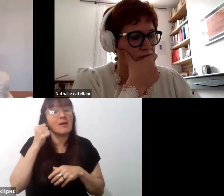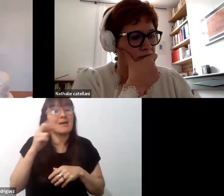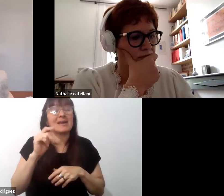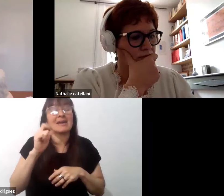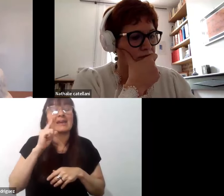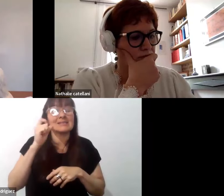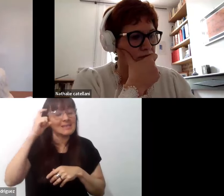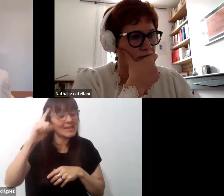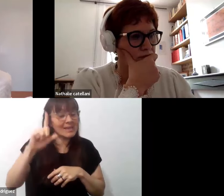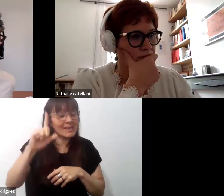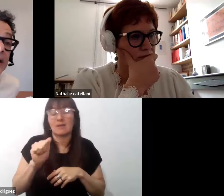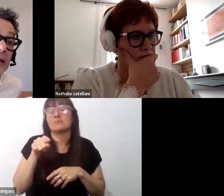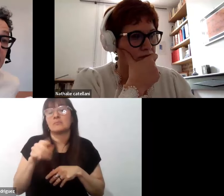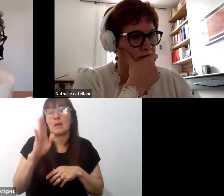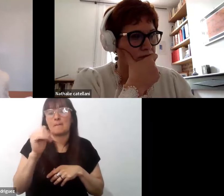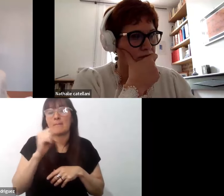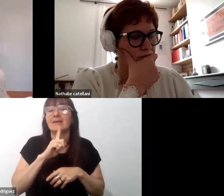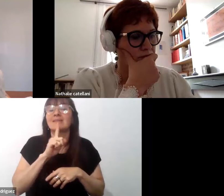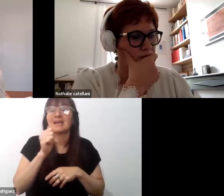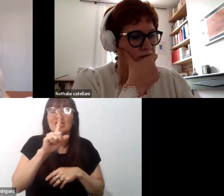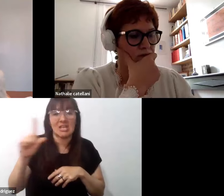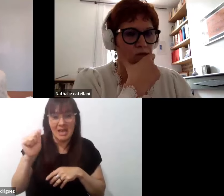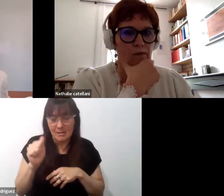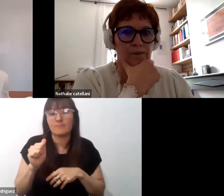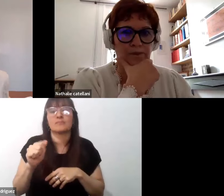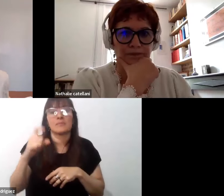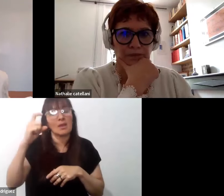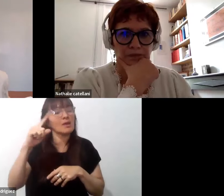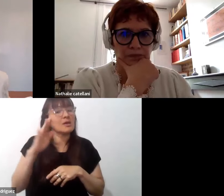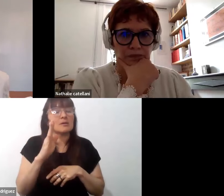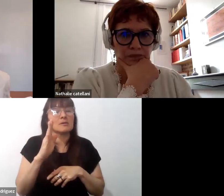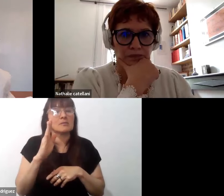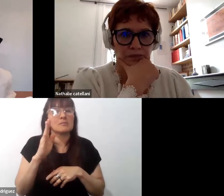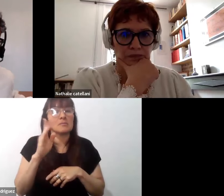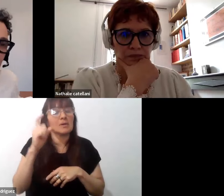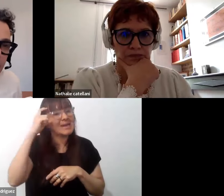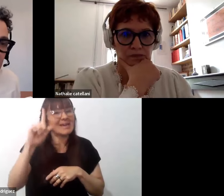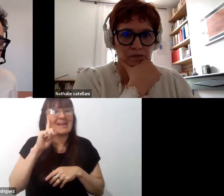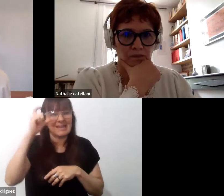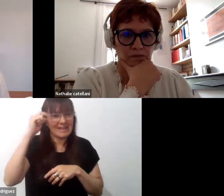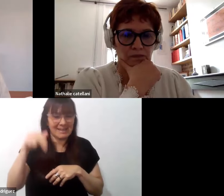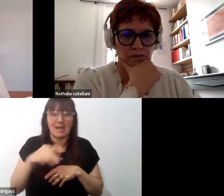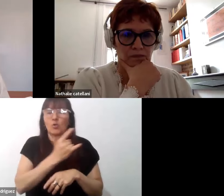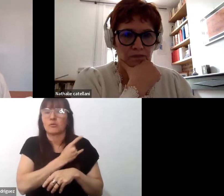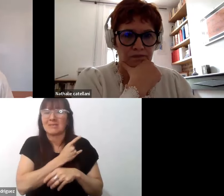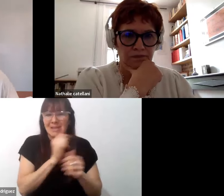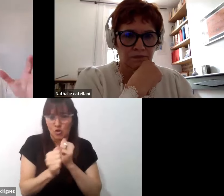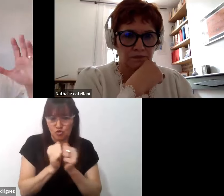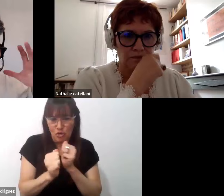de Buenos Aires, Elena Chili desde la Universidad Nacional de Rosario, por tomar dos ejemplos,